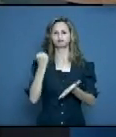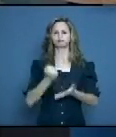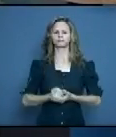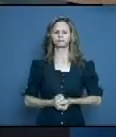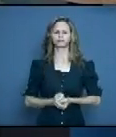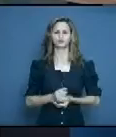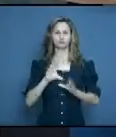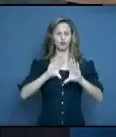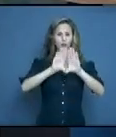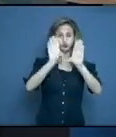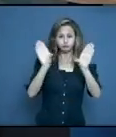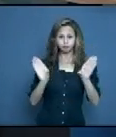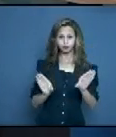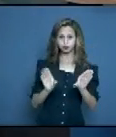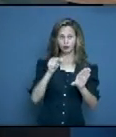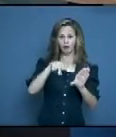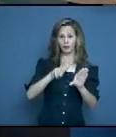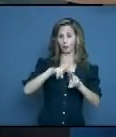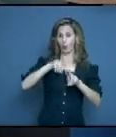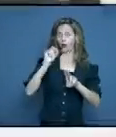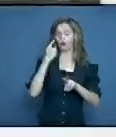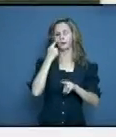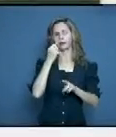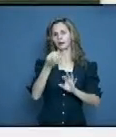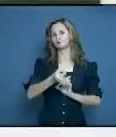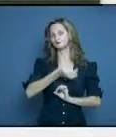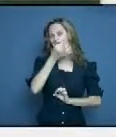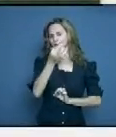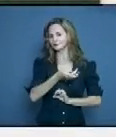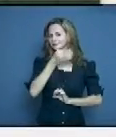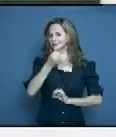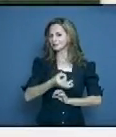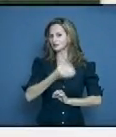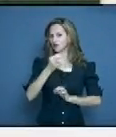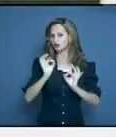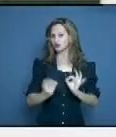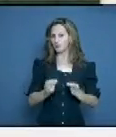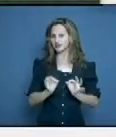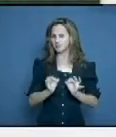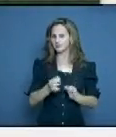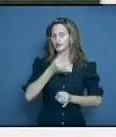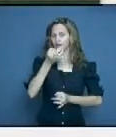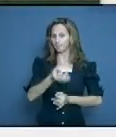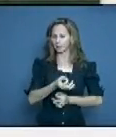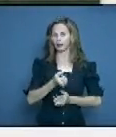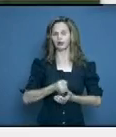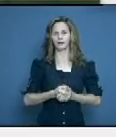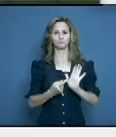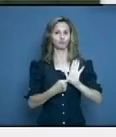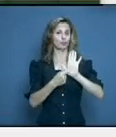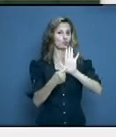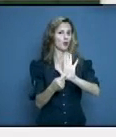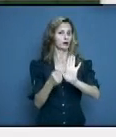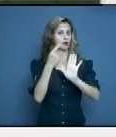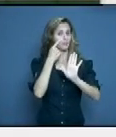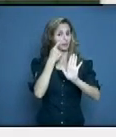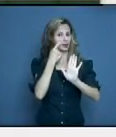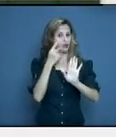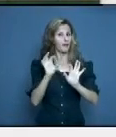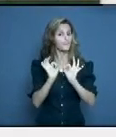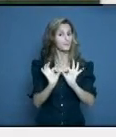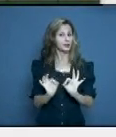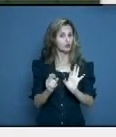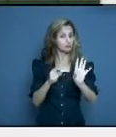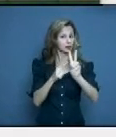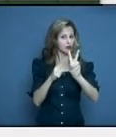Fíjense, lo que yo les digo siempre. En la imagen que estamos viendo en pantalla ahora mismo, acérquese a su televisor para